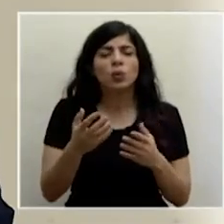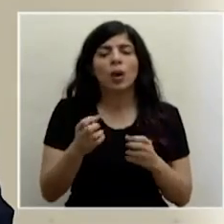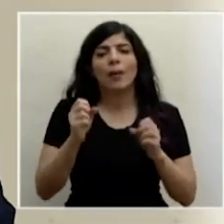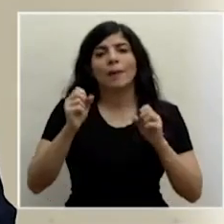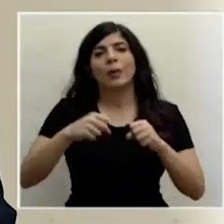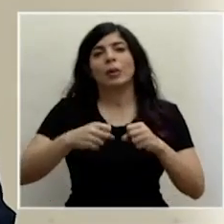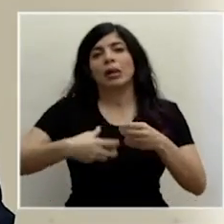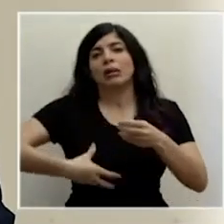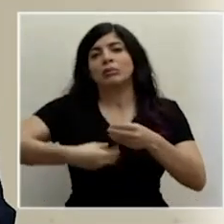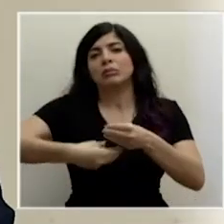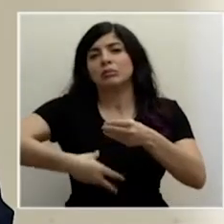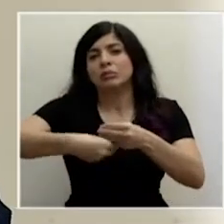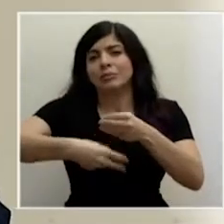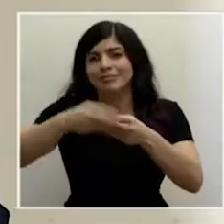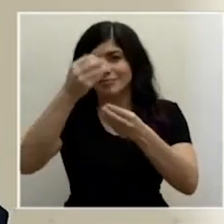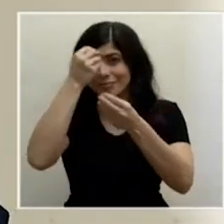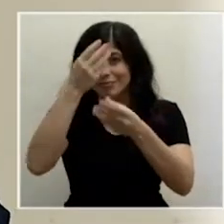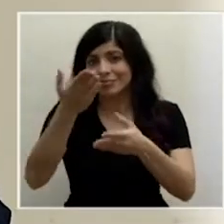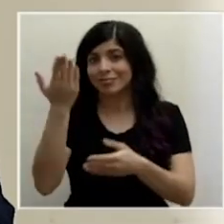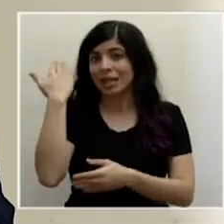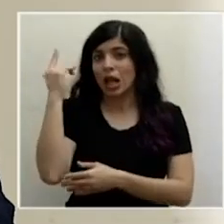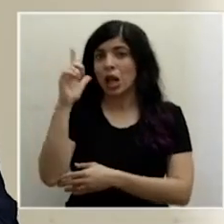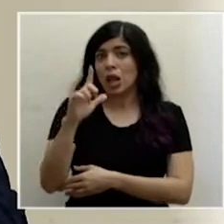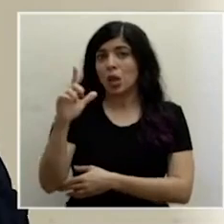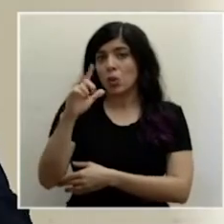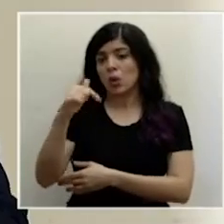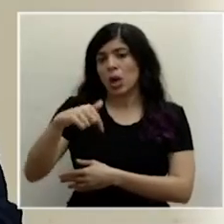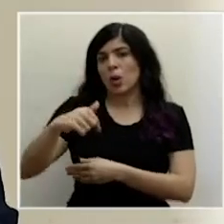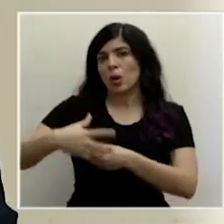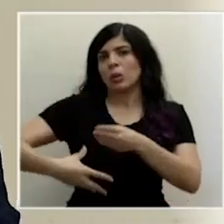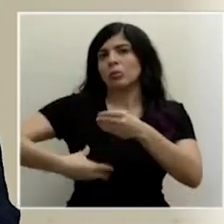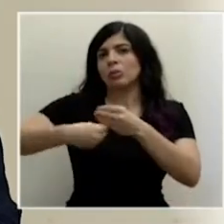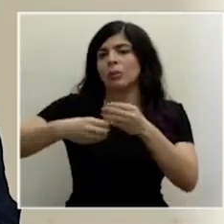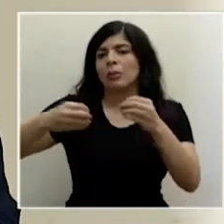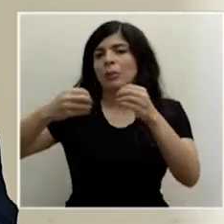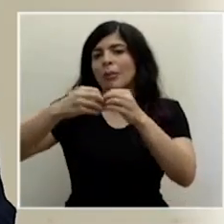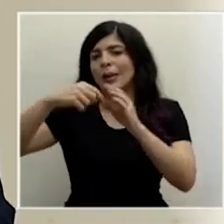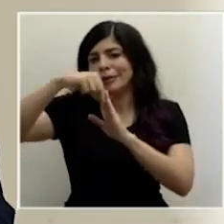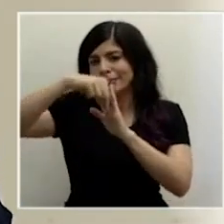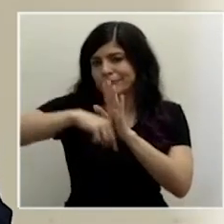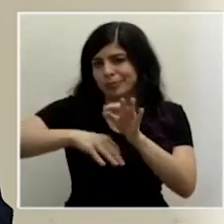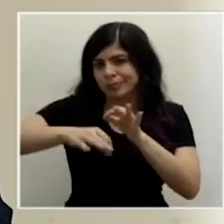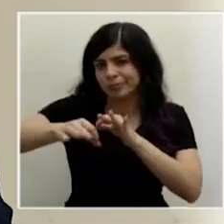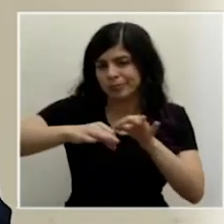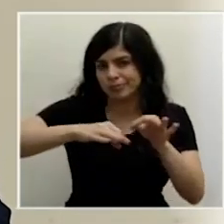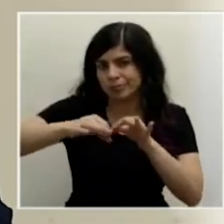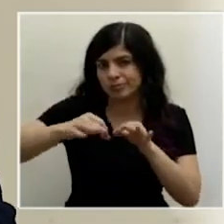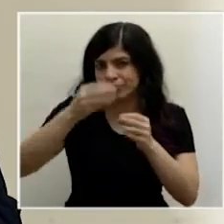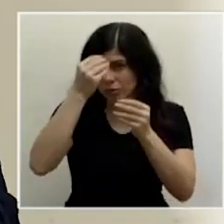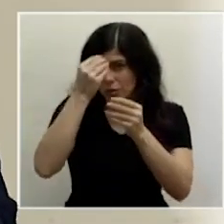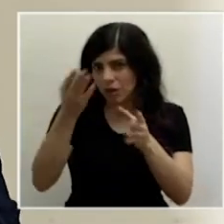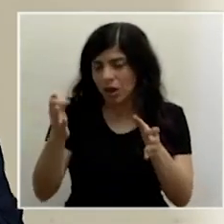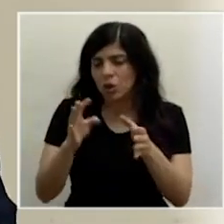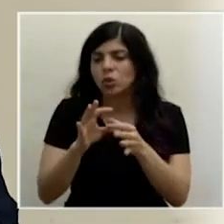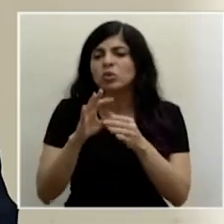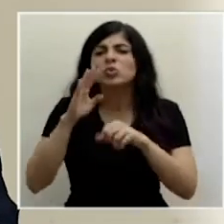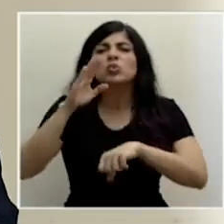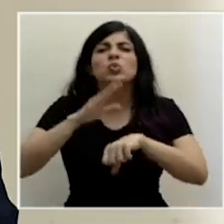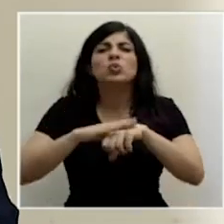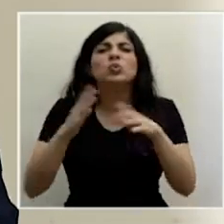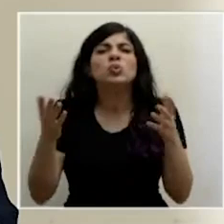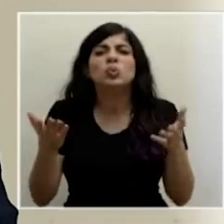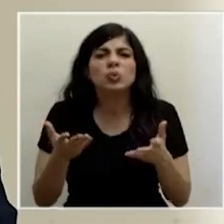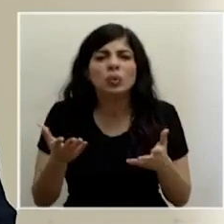complementar los anuncios que hicimos el lunes pasado y ampliar estos mismos anuncios con relación a la